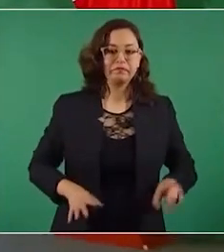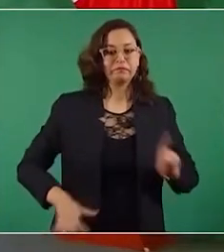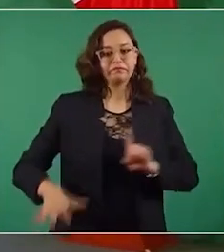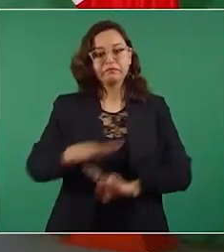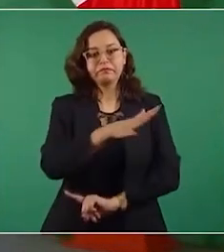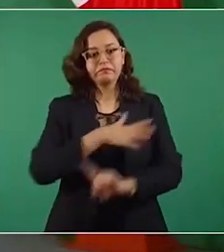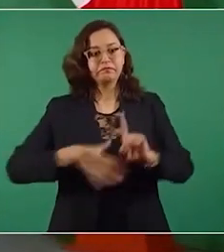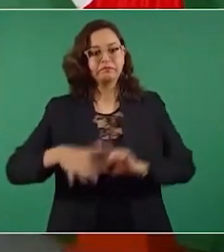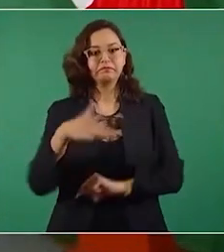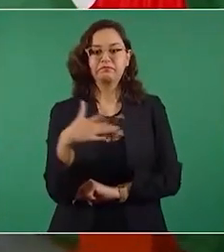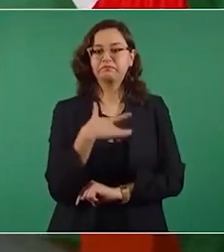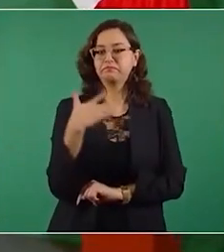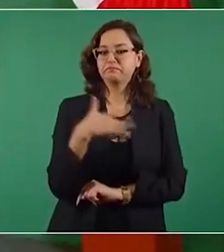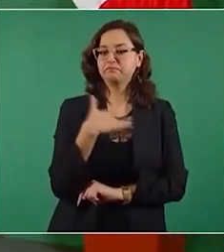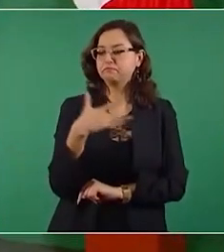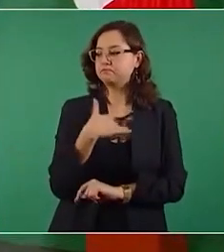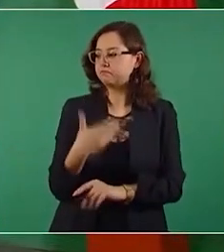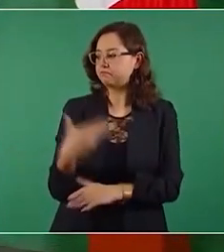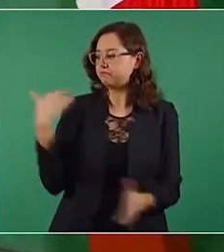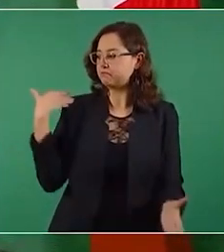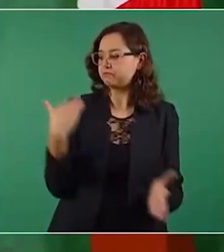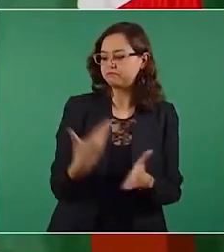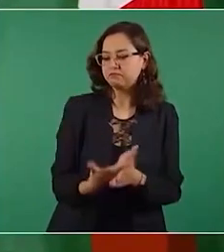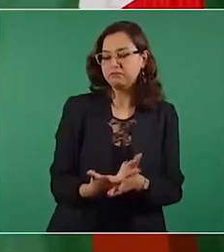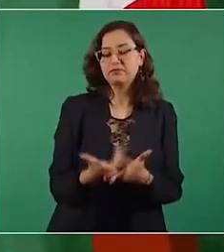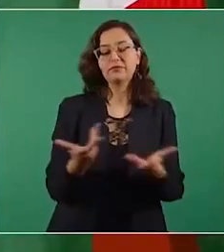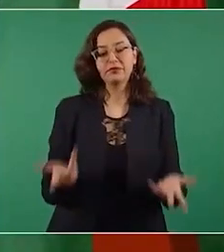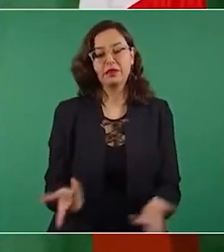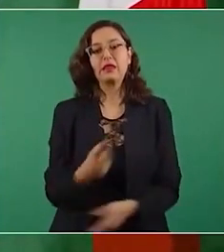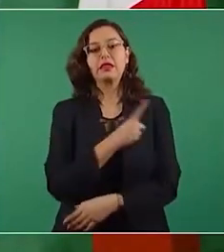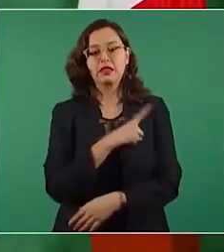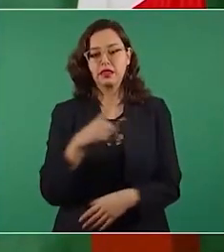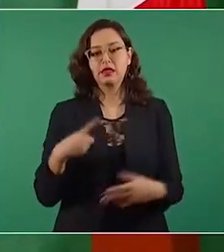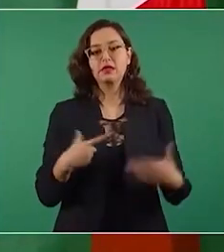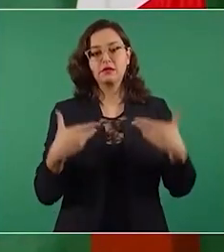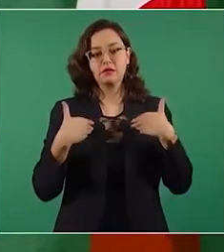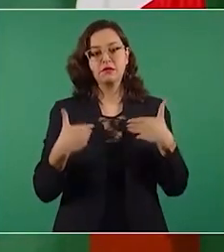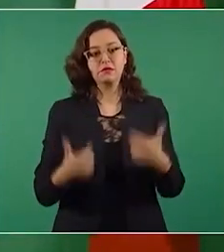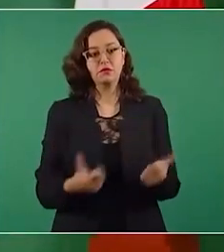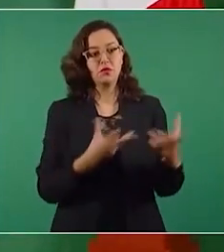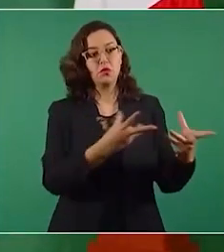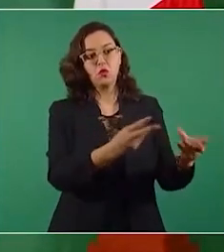imagínense, un sometimiento de 36 años,